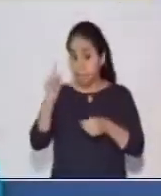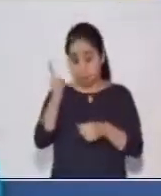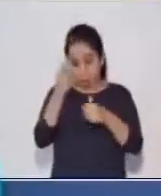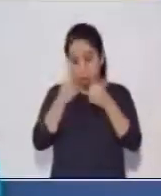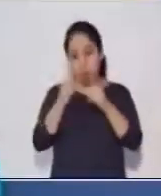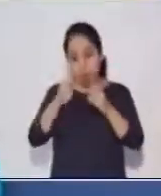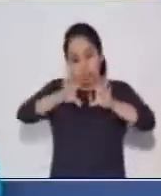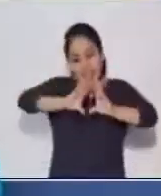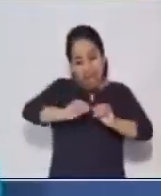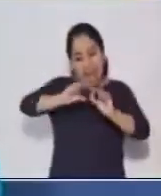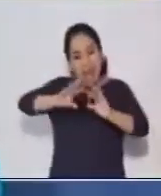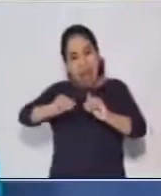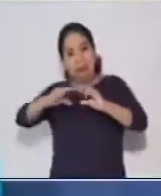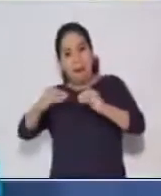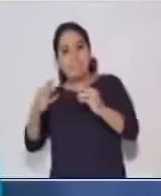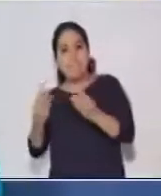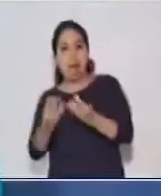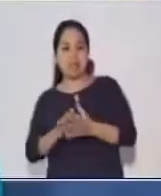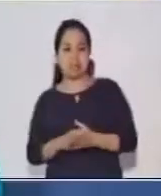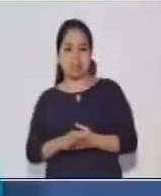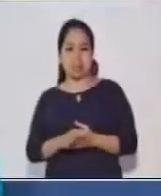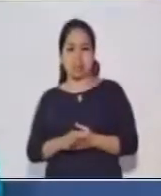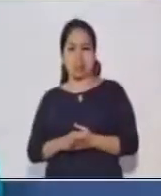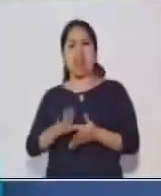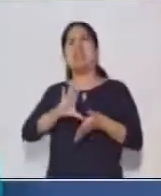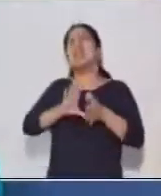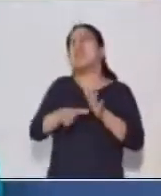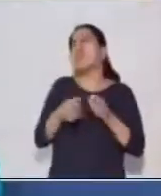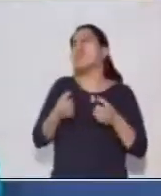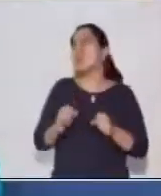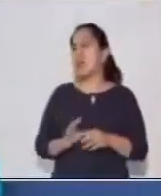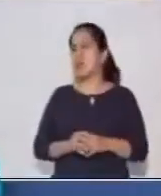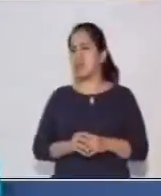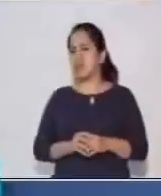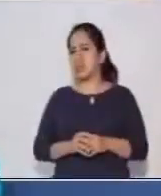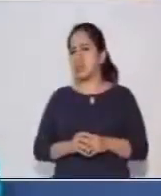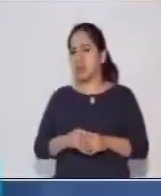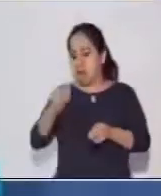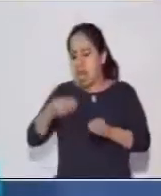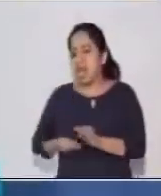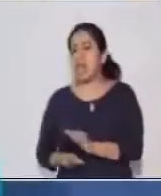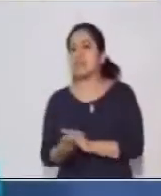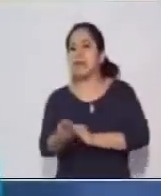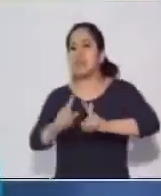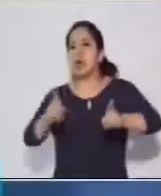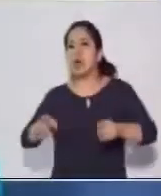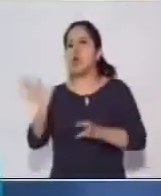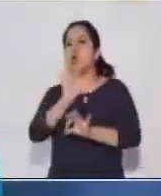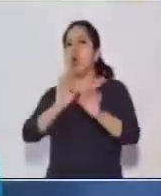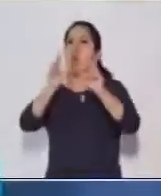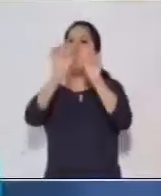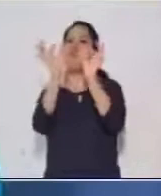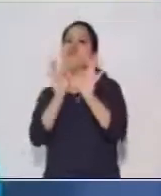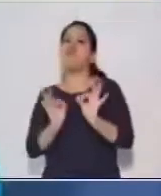masa. Muy bien. ¿Qué hará después? ¿Será que las mete en el horno o les da forma con los moldes?